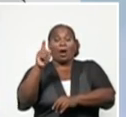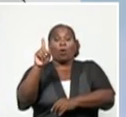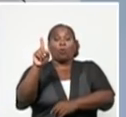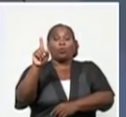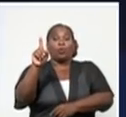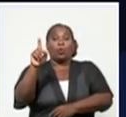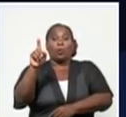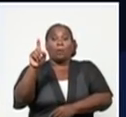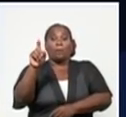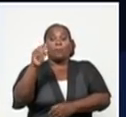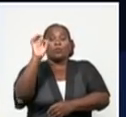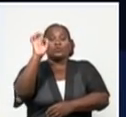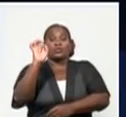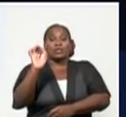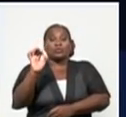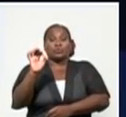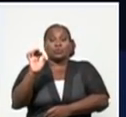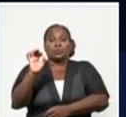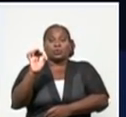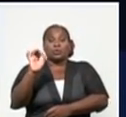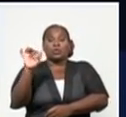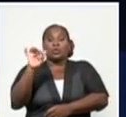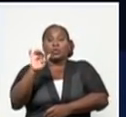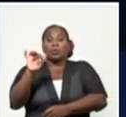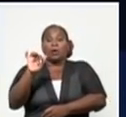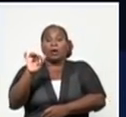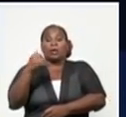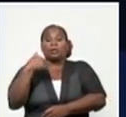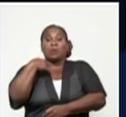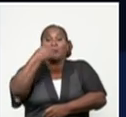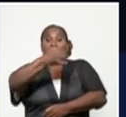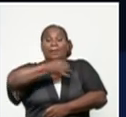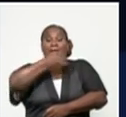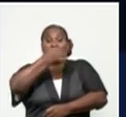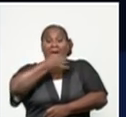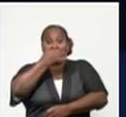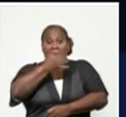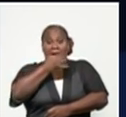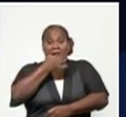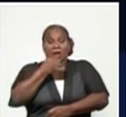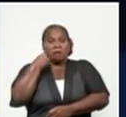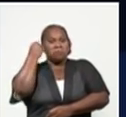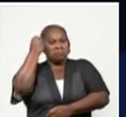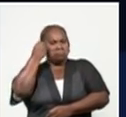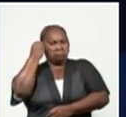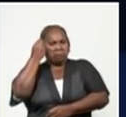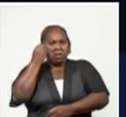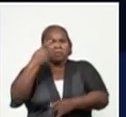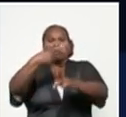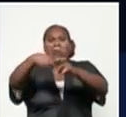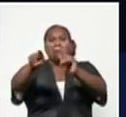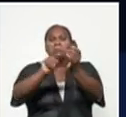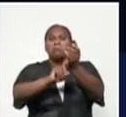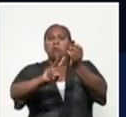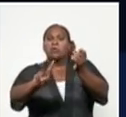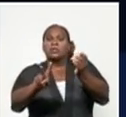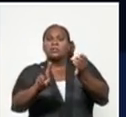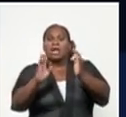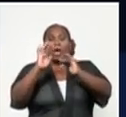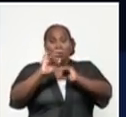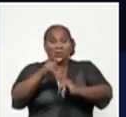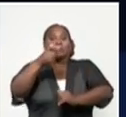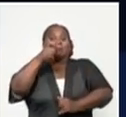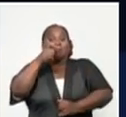analizadas. Y como también yo les explico, para que no se piense que el resto del país no está en alerta,